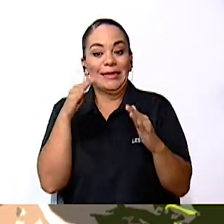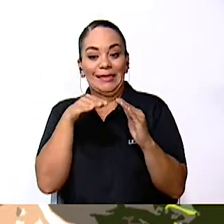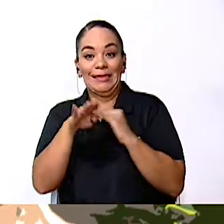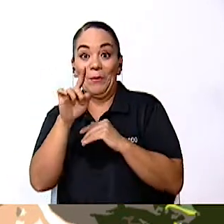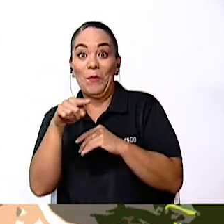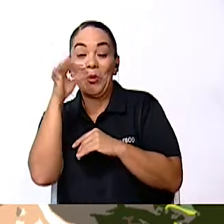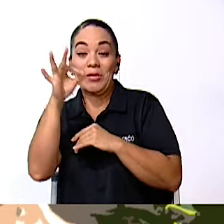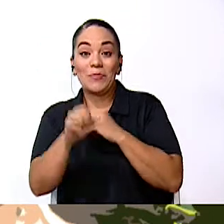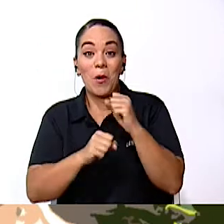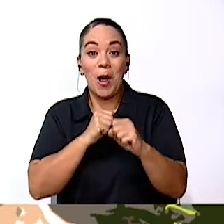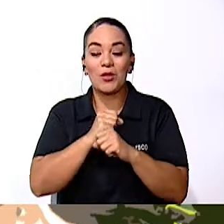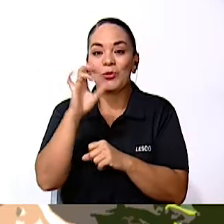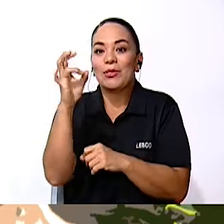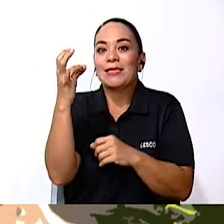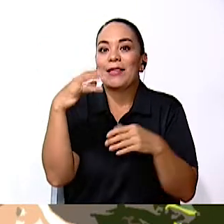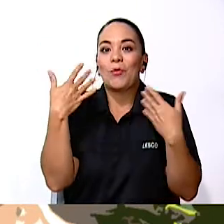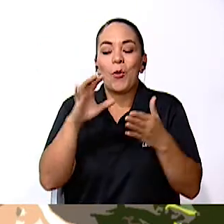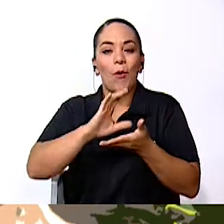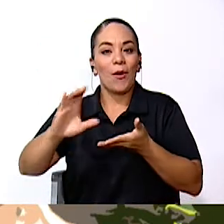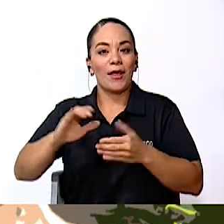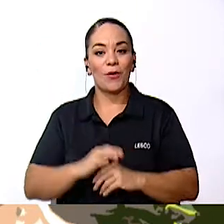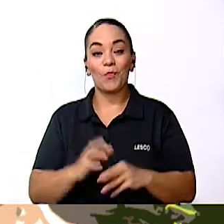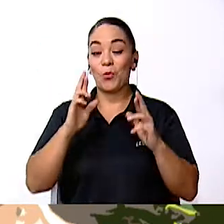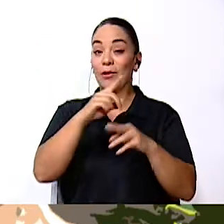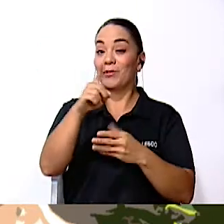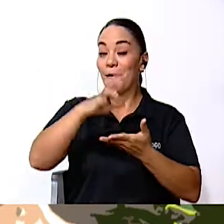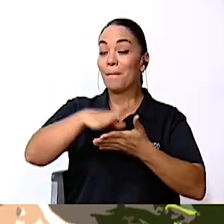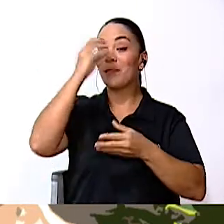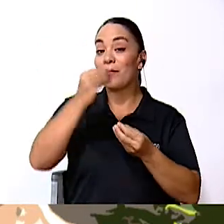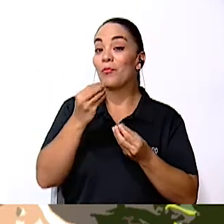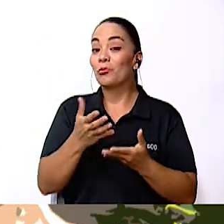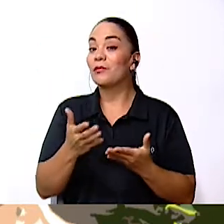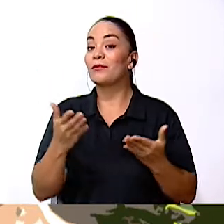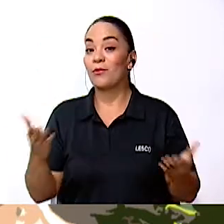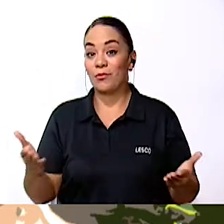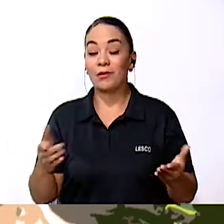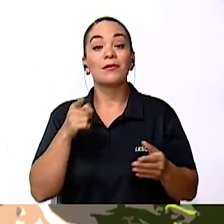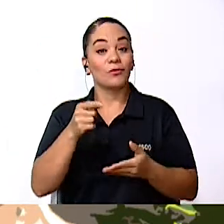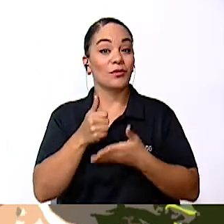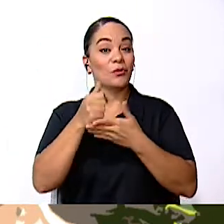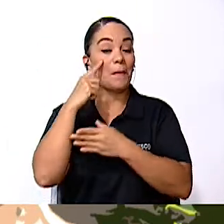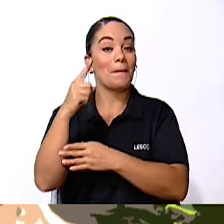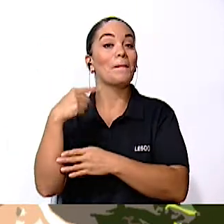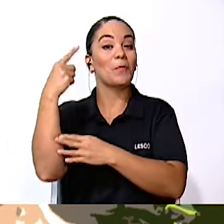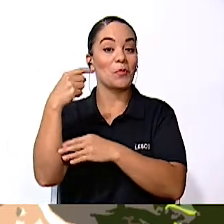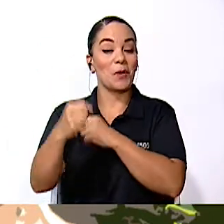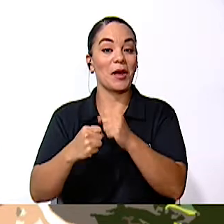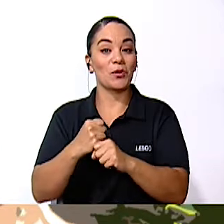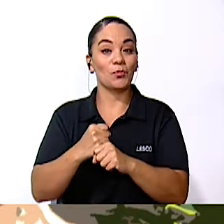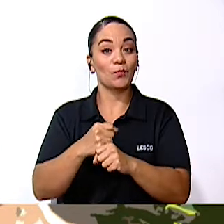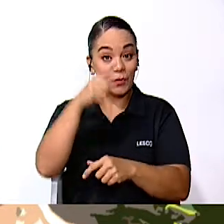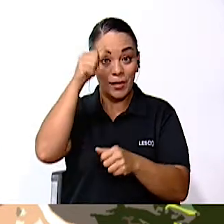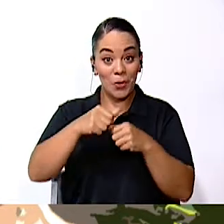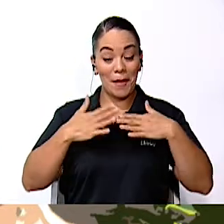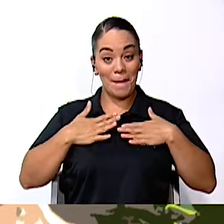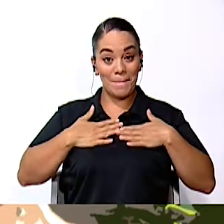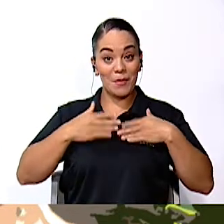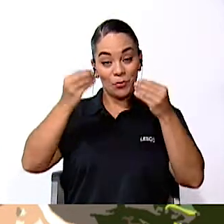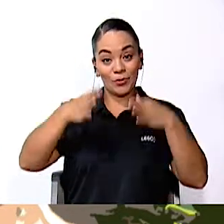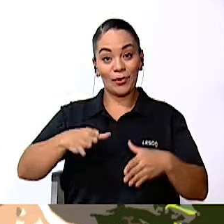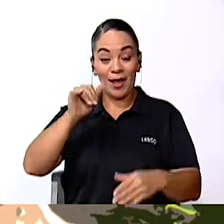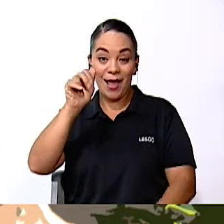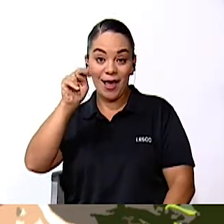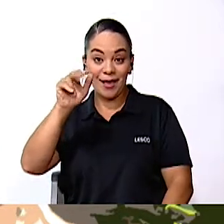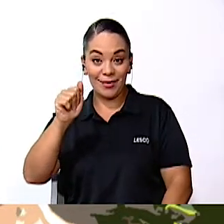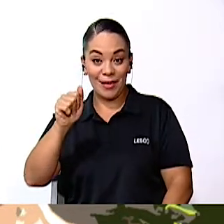a séptimo. Espero que aquí hayan aprendido mucho y que esto les sirva para ese año. ¿Se acuerdan de mí? Que soy la profe Ana y que soy su